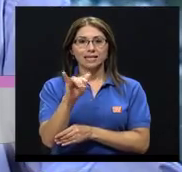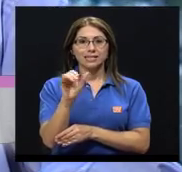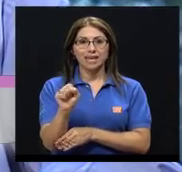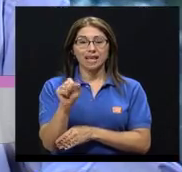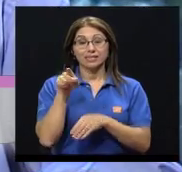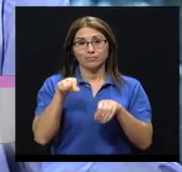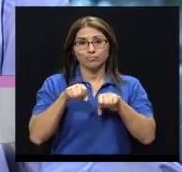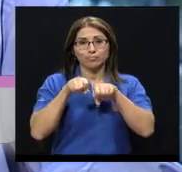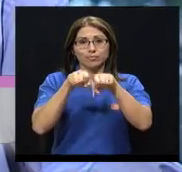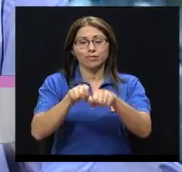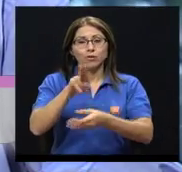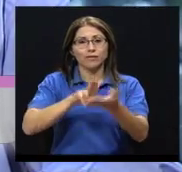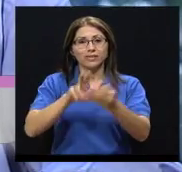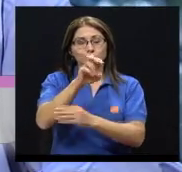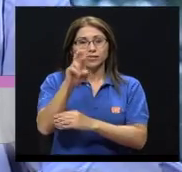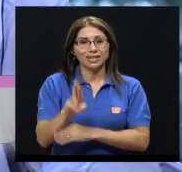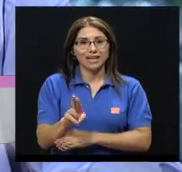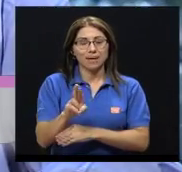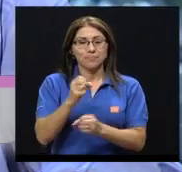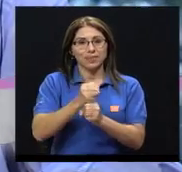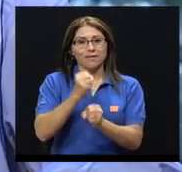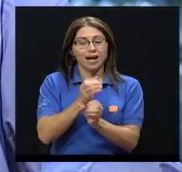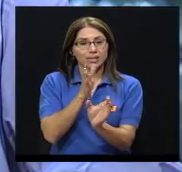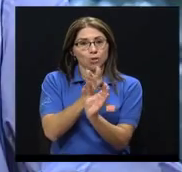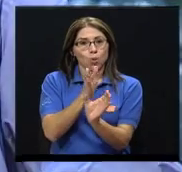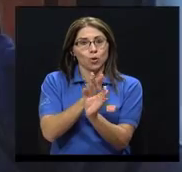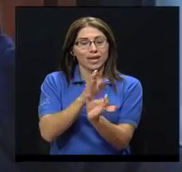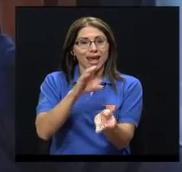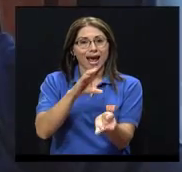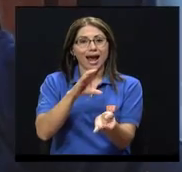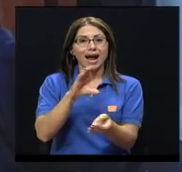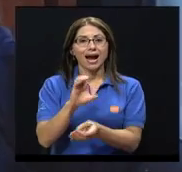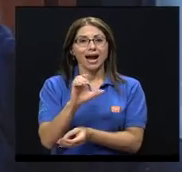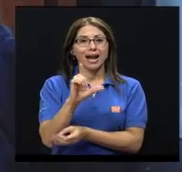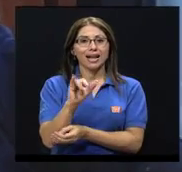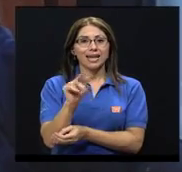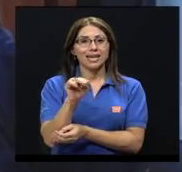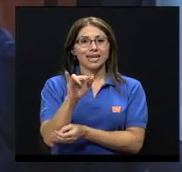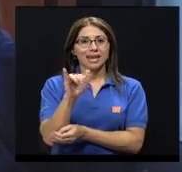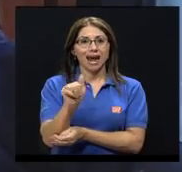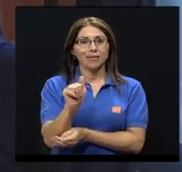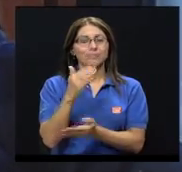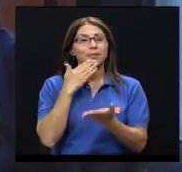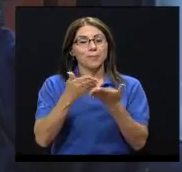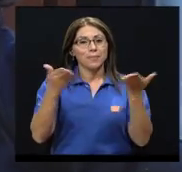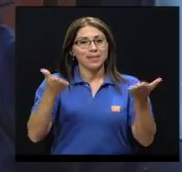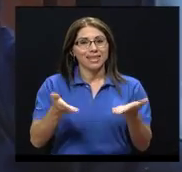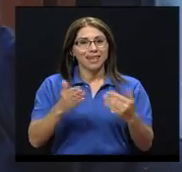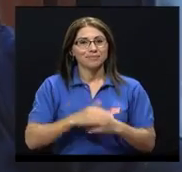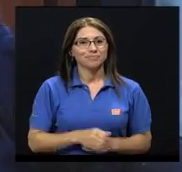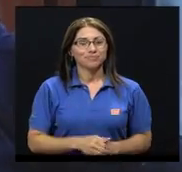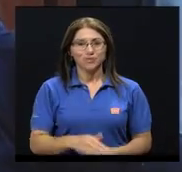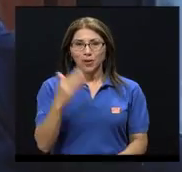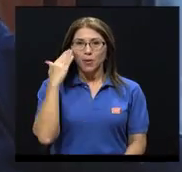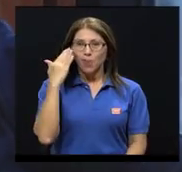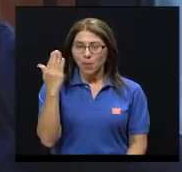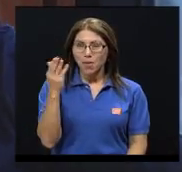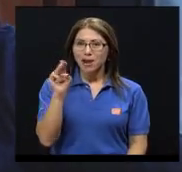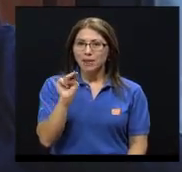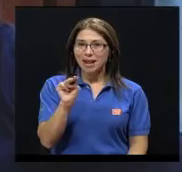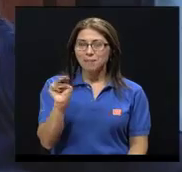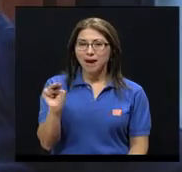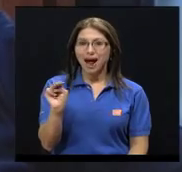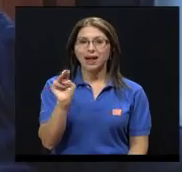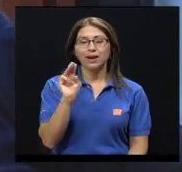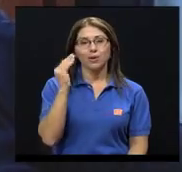egresada de la Universidad de Costa Rica y trabaja en psicología clínica. Bienvenida, Elvira. Hola María del Mar,